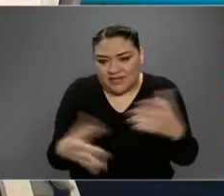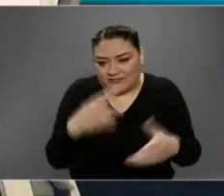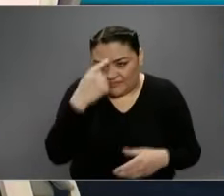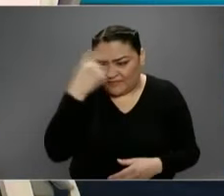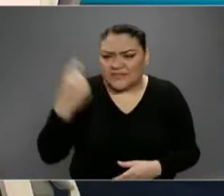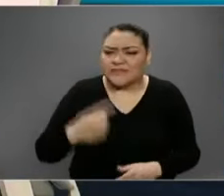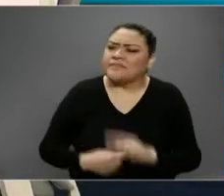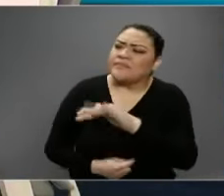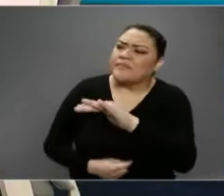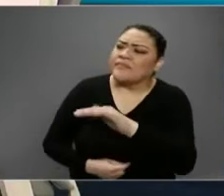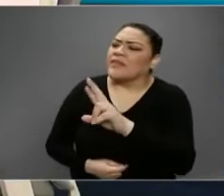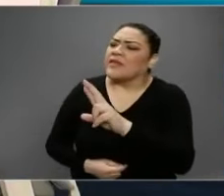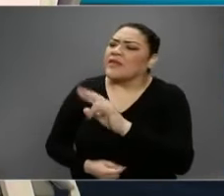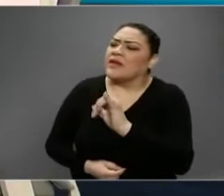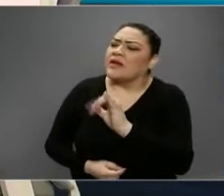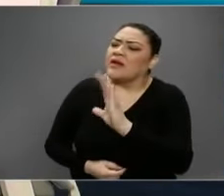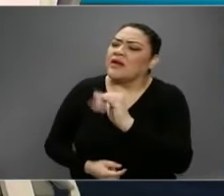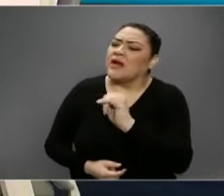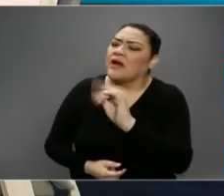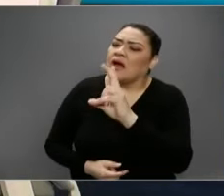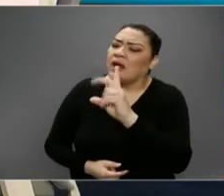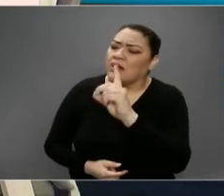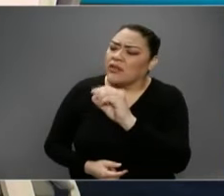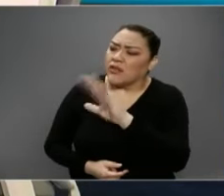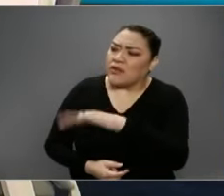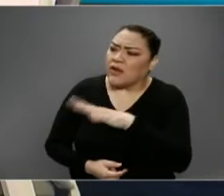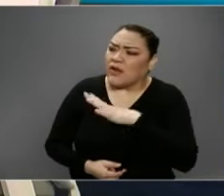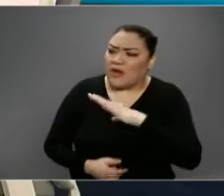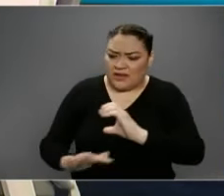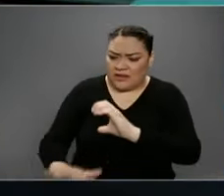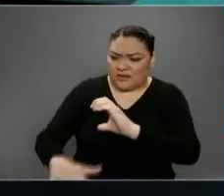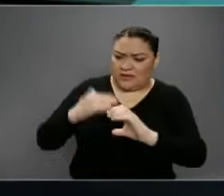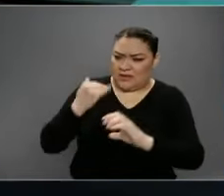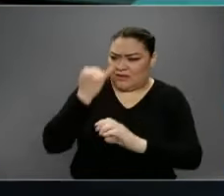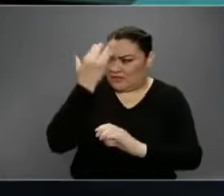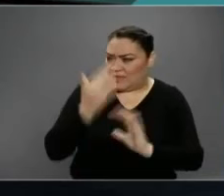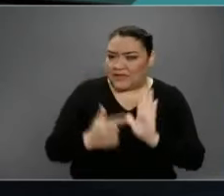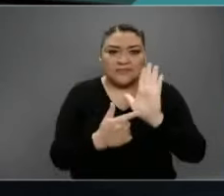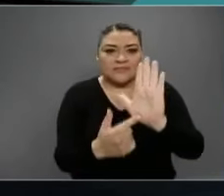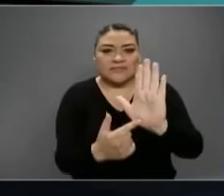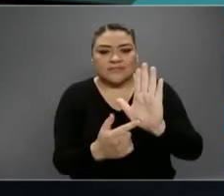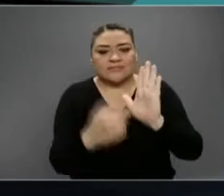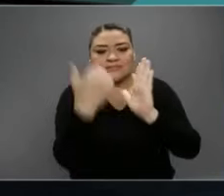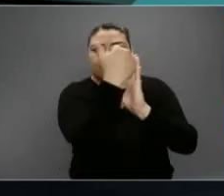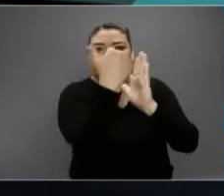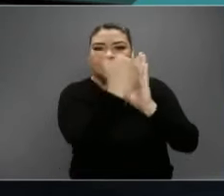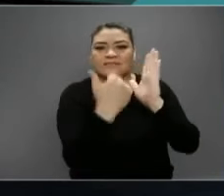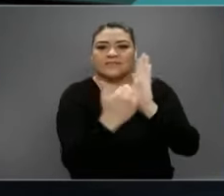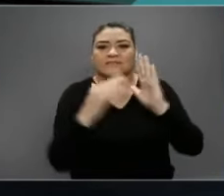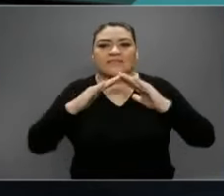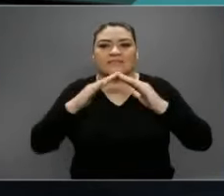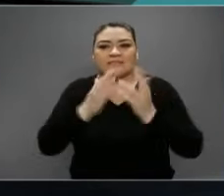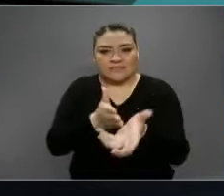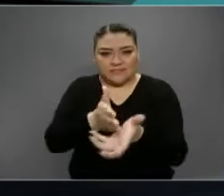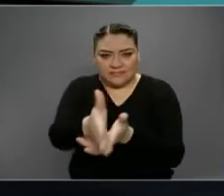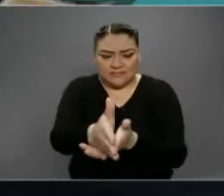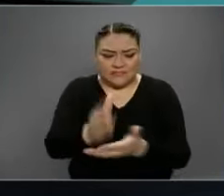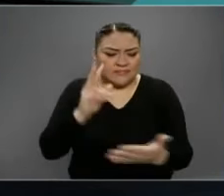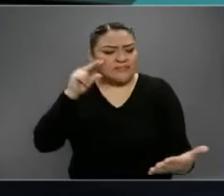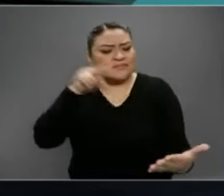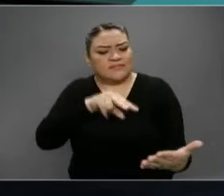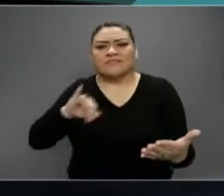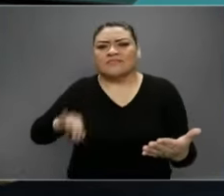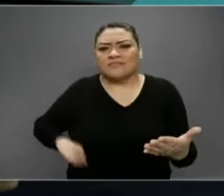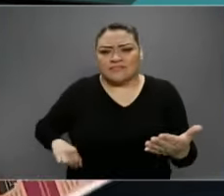simples. Ricardo, hay también información. Por ejemplo, yo recibí este documento que dice protocolo al entrar a casa. Me